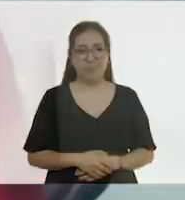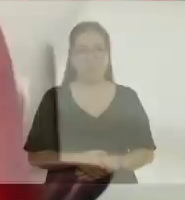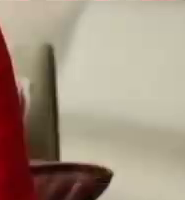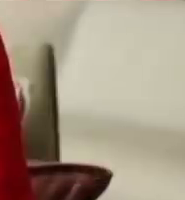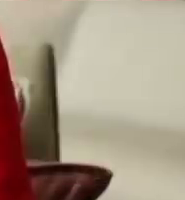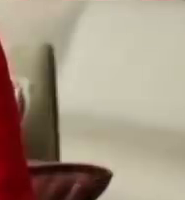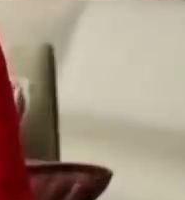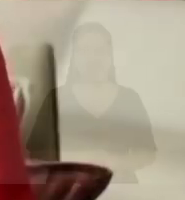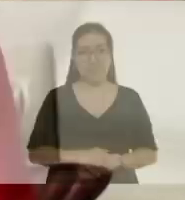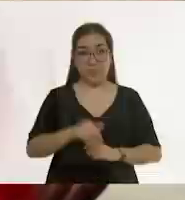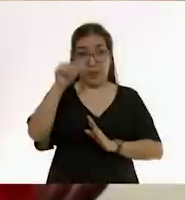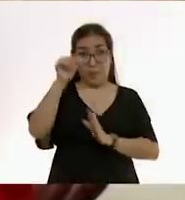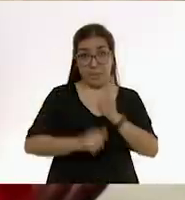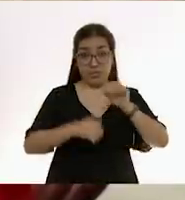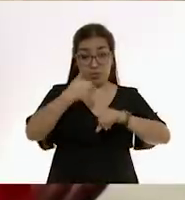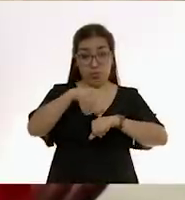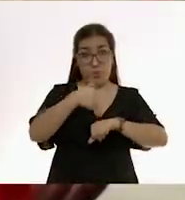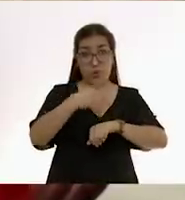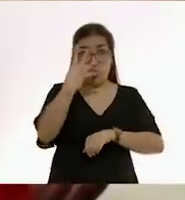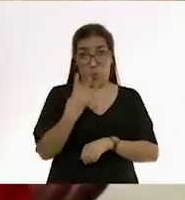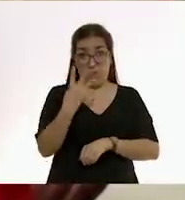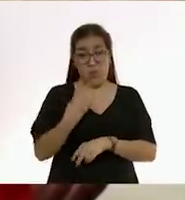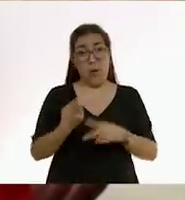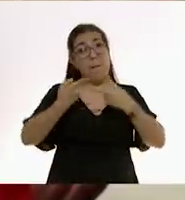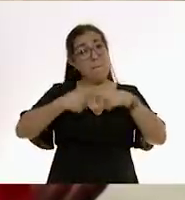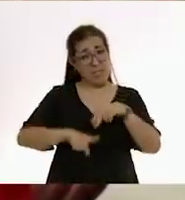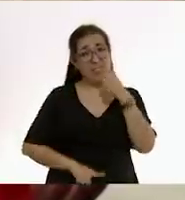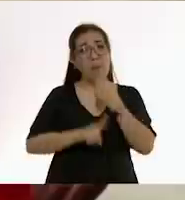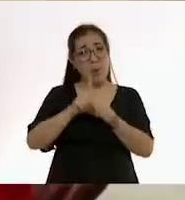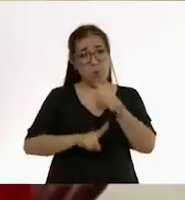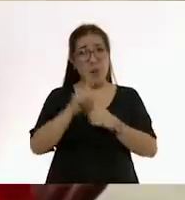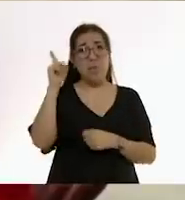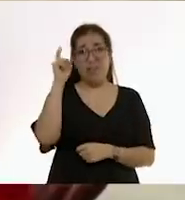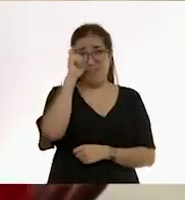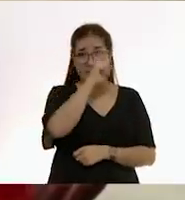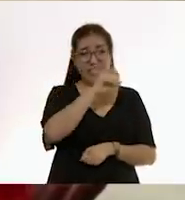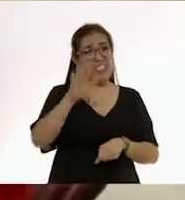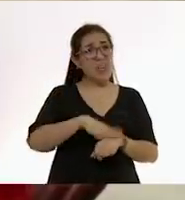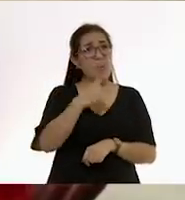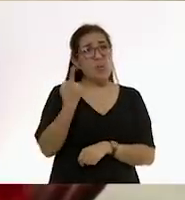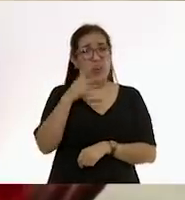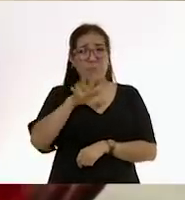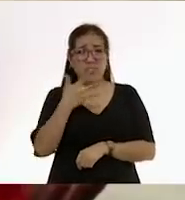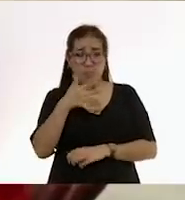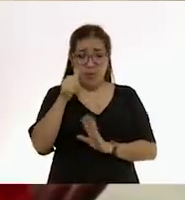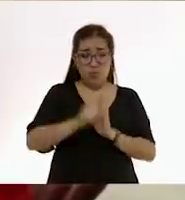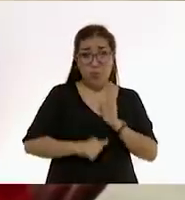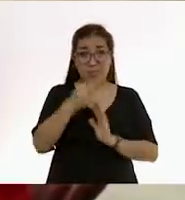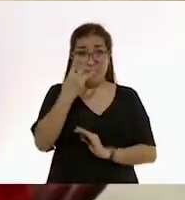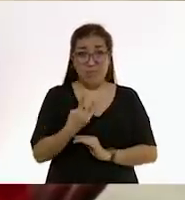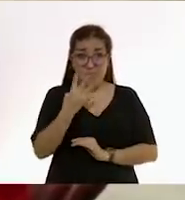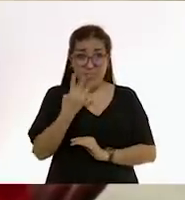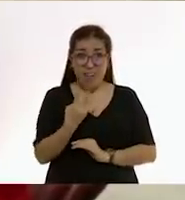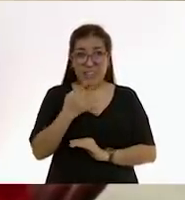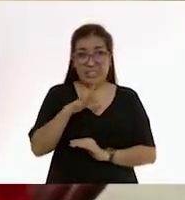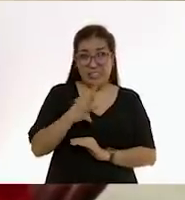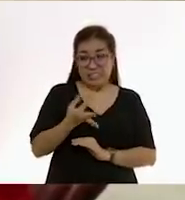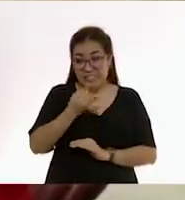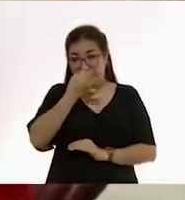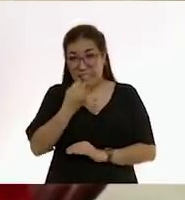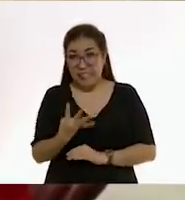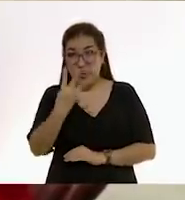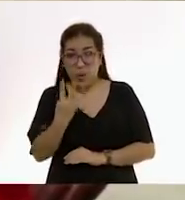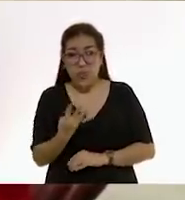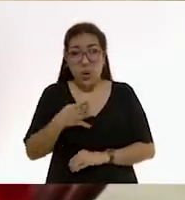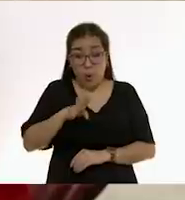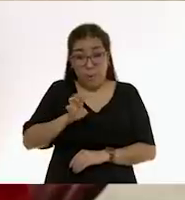En el mes cuatro empiezan los problemas. Y a veces es muy triste porque justamente por ahí del mes tres, acercándose hacia el cuatro, los